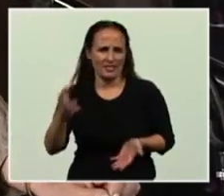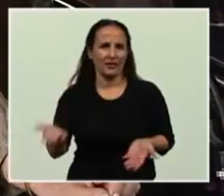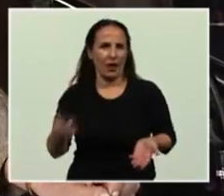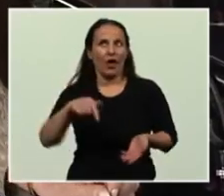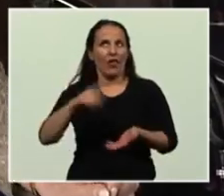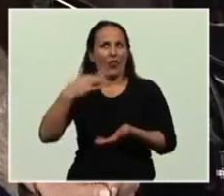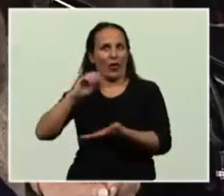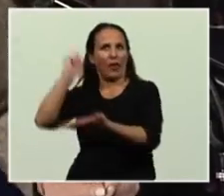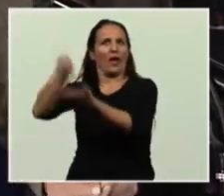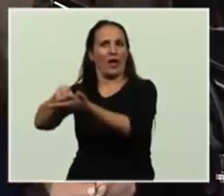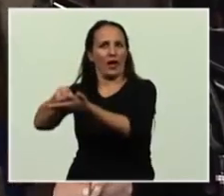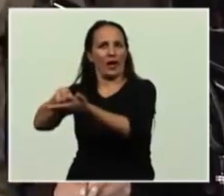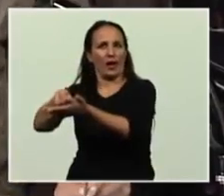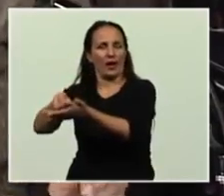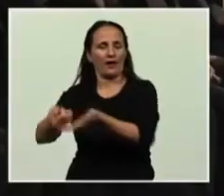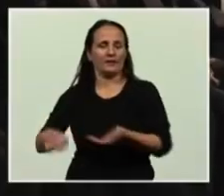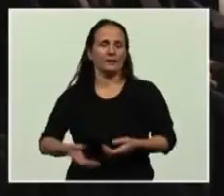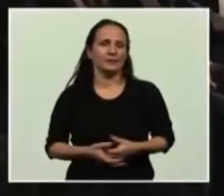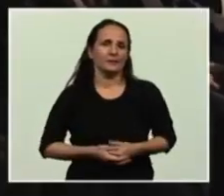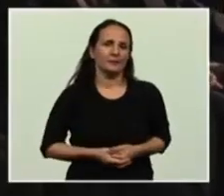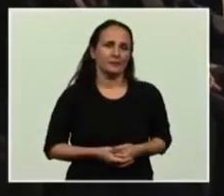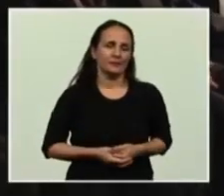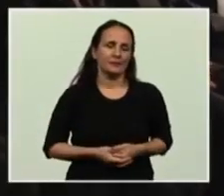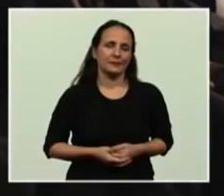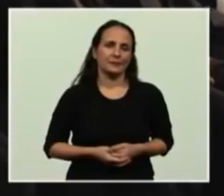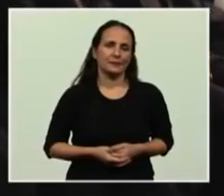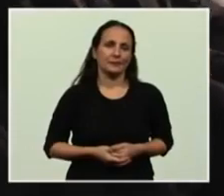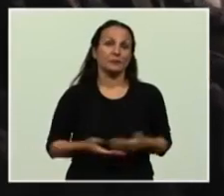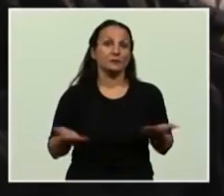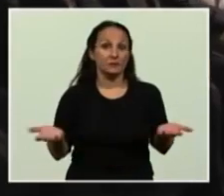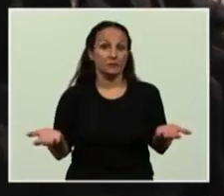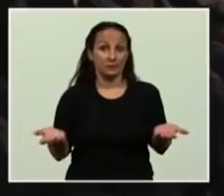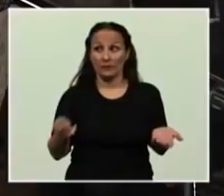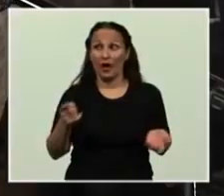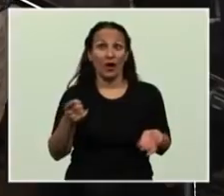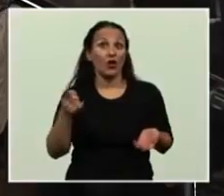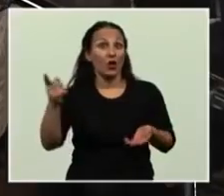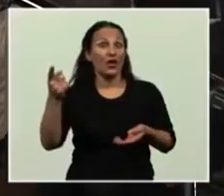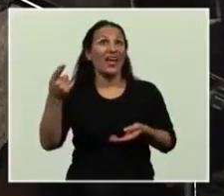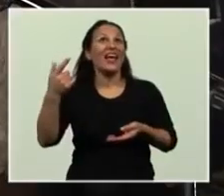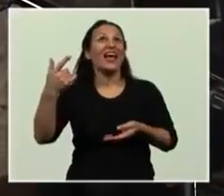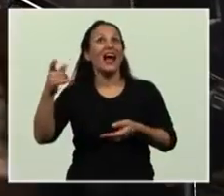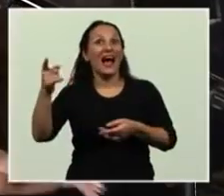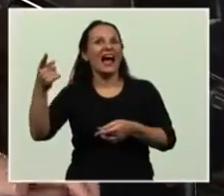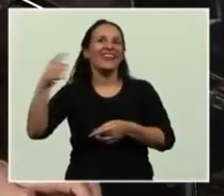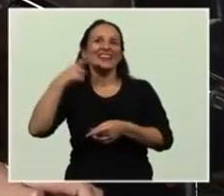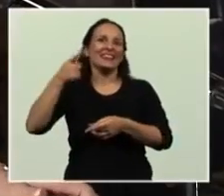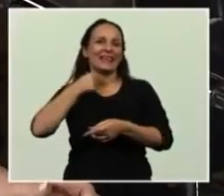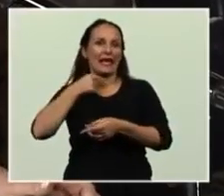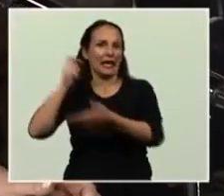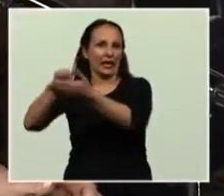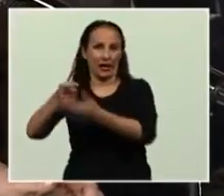que pagar. Ahora, los que hay que pagar, dije, no los que vamos a pagar porque